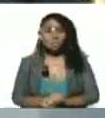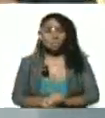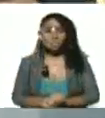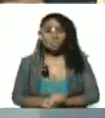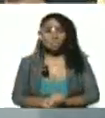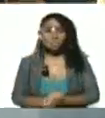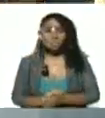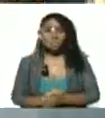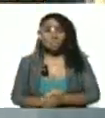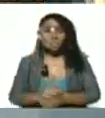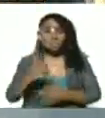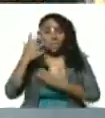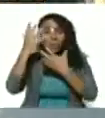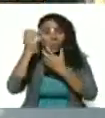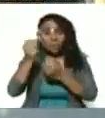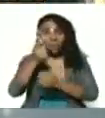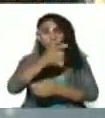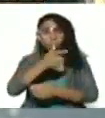Convencer.